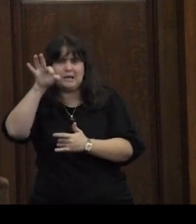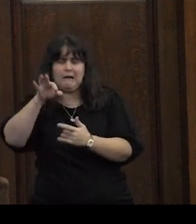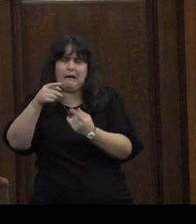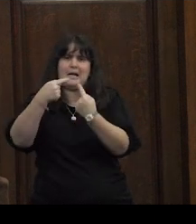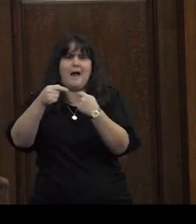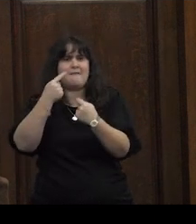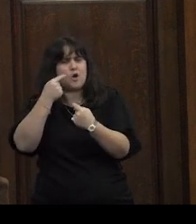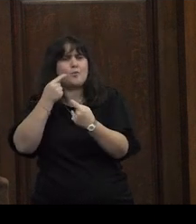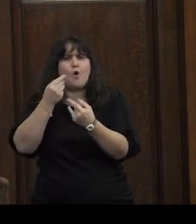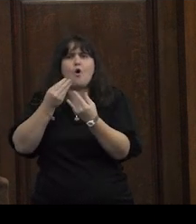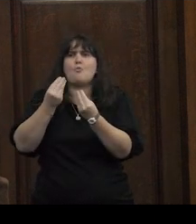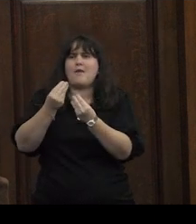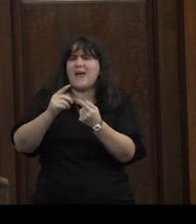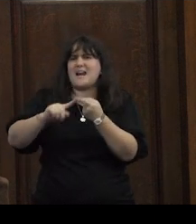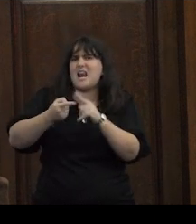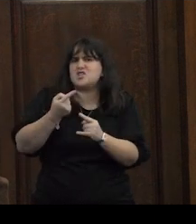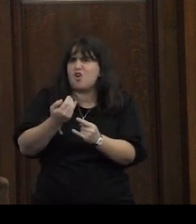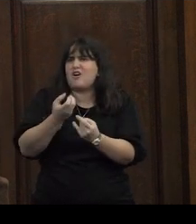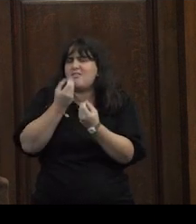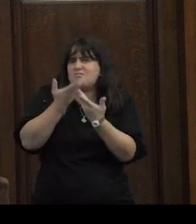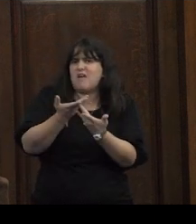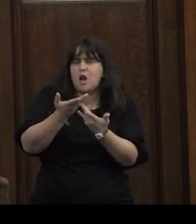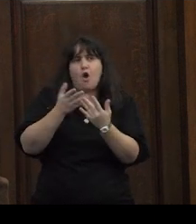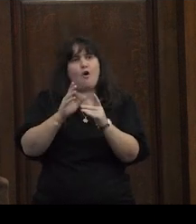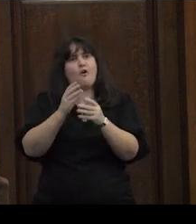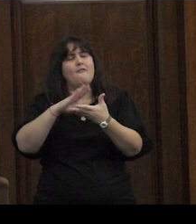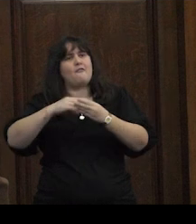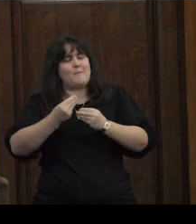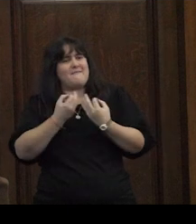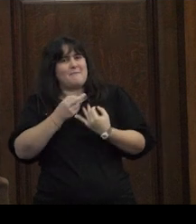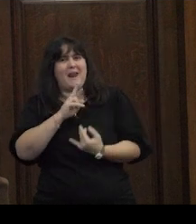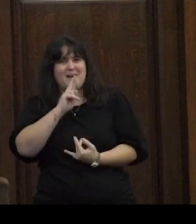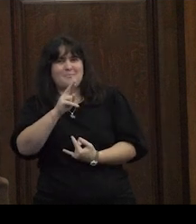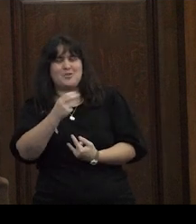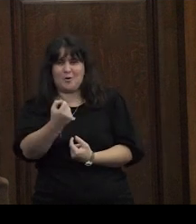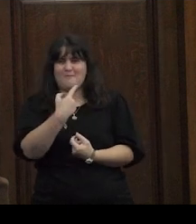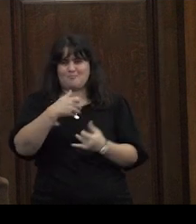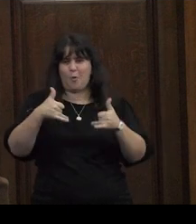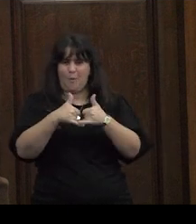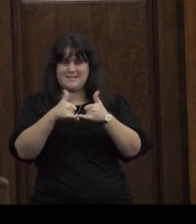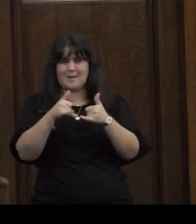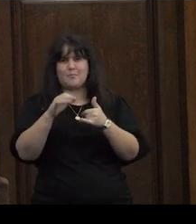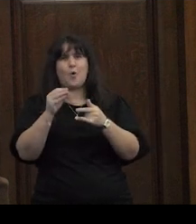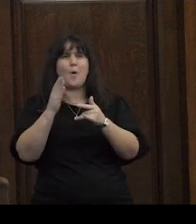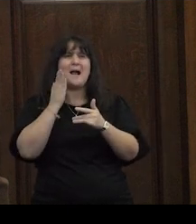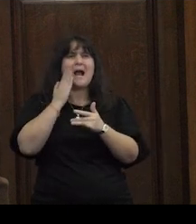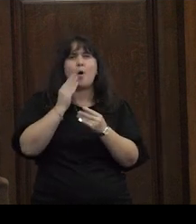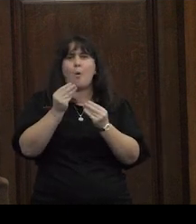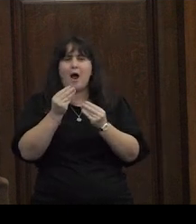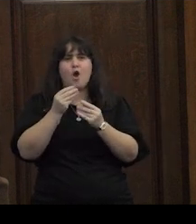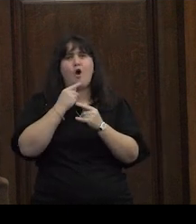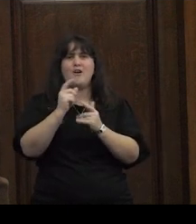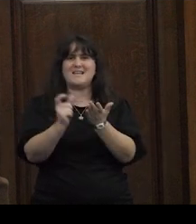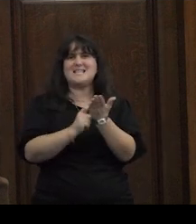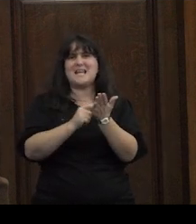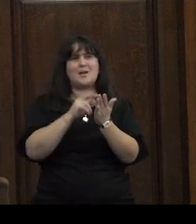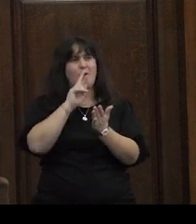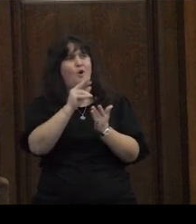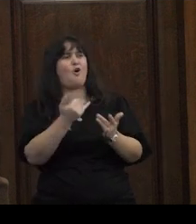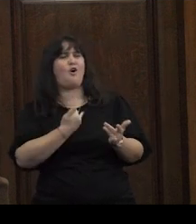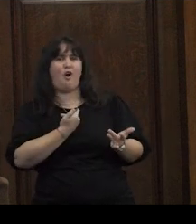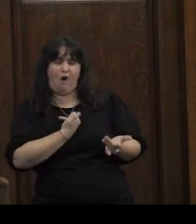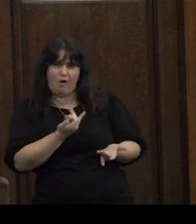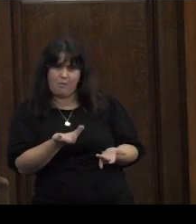salir de una relación de cuál es el emoji adecuado para responder cómo se responde una historia de instagram